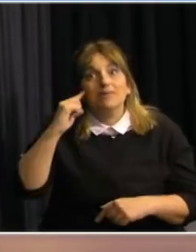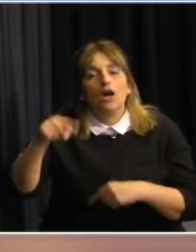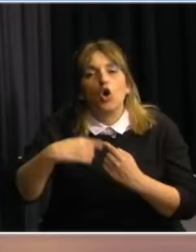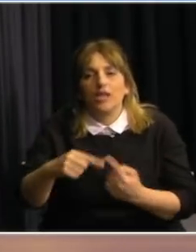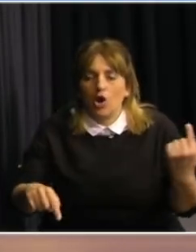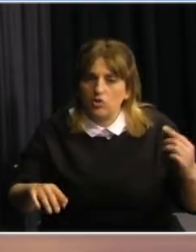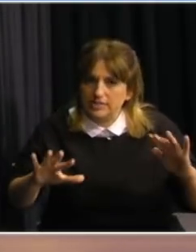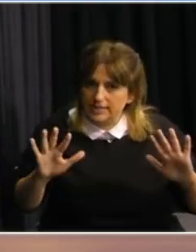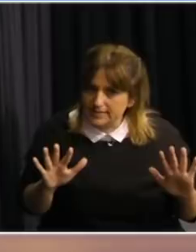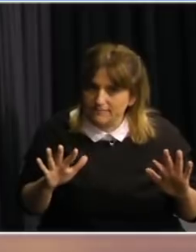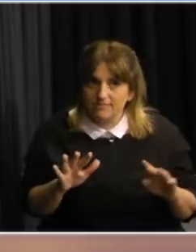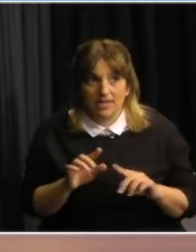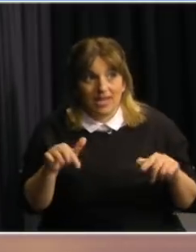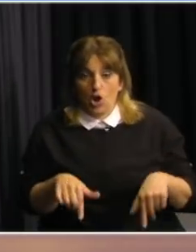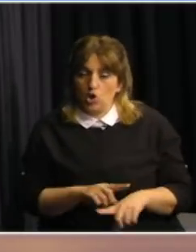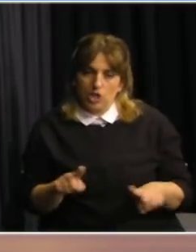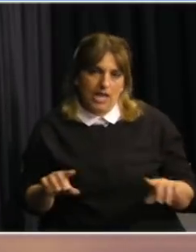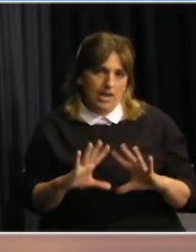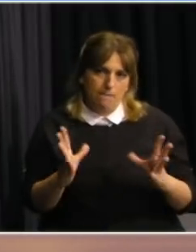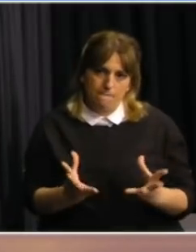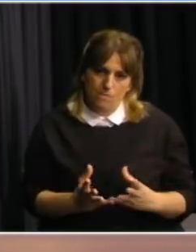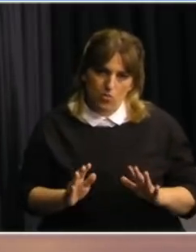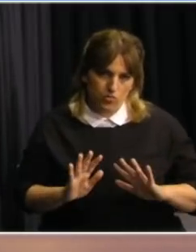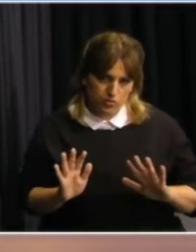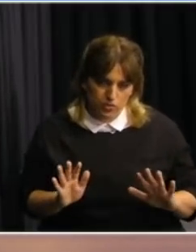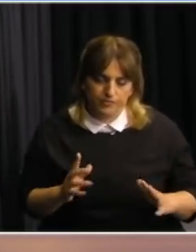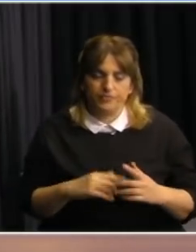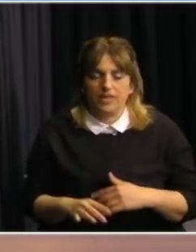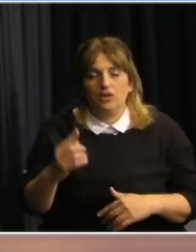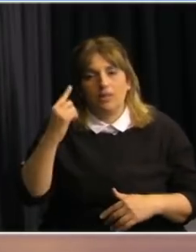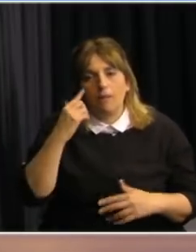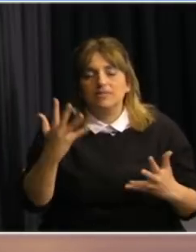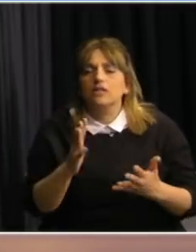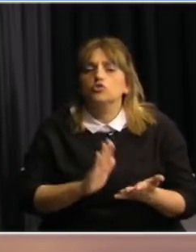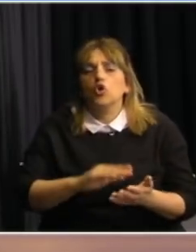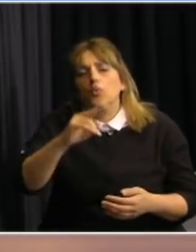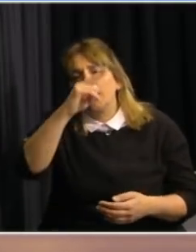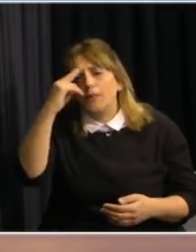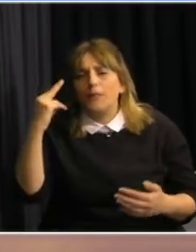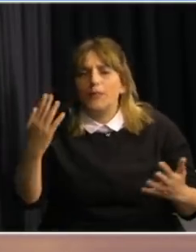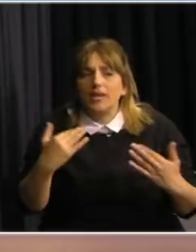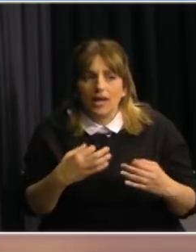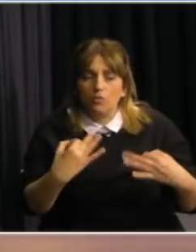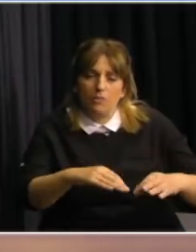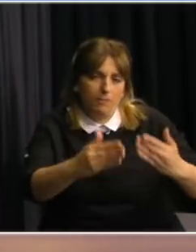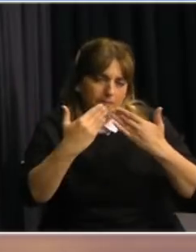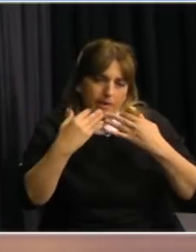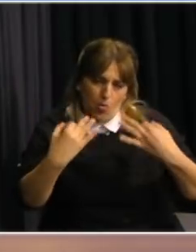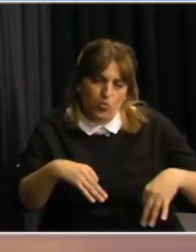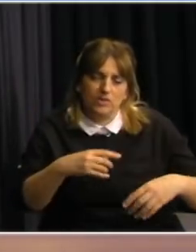que no están hoy en el mapa de lo que nosotros estamos pensando. Sobre el verano y está muy bien la pregunta